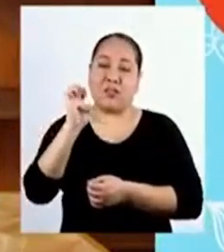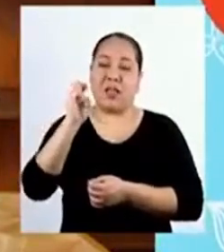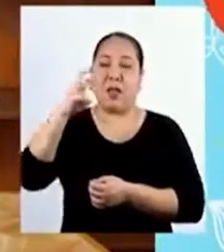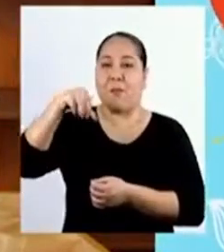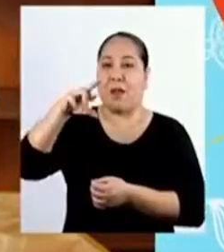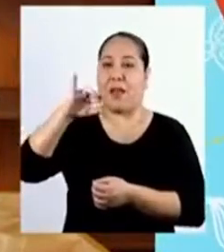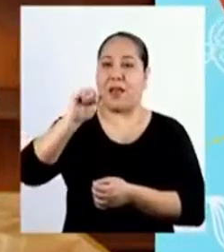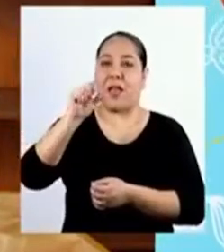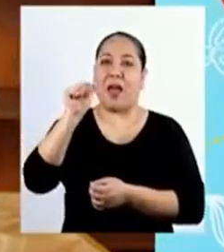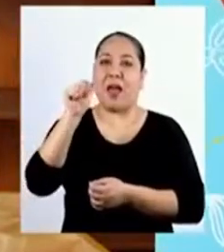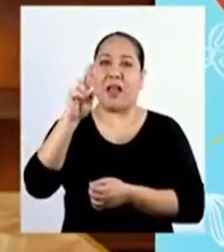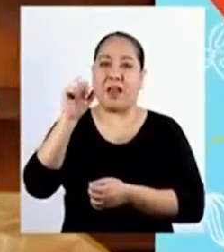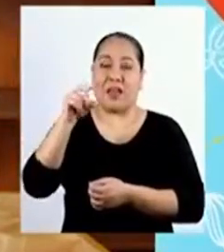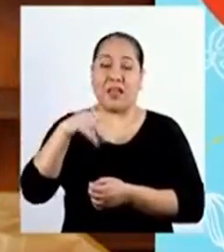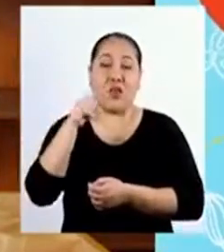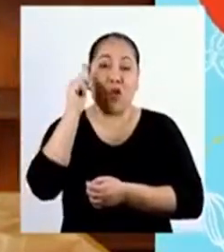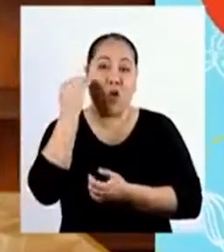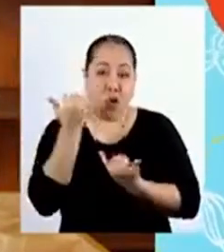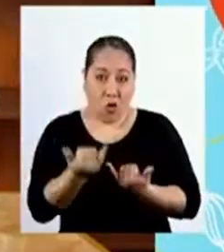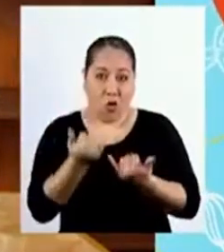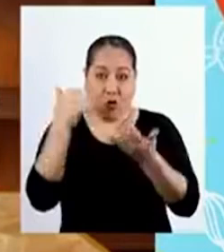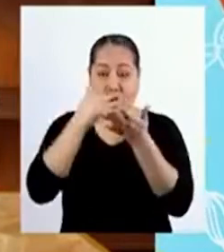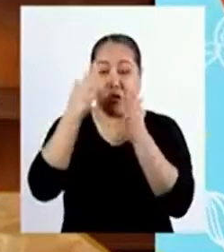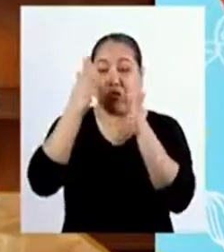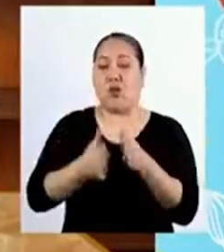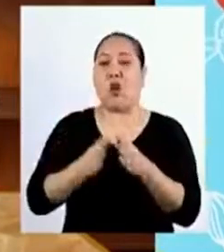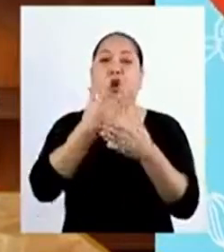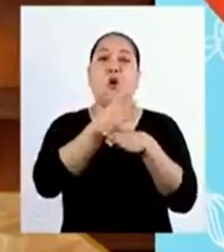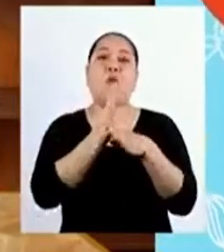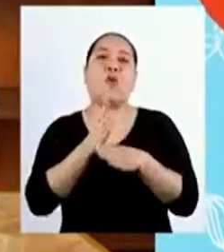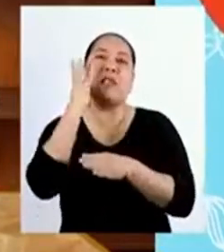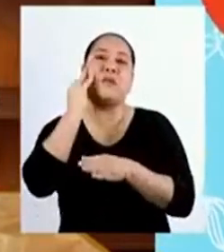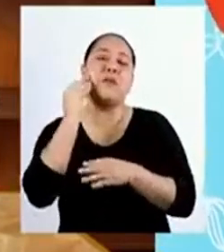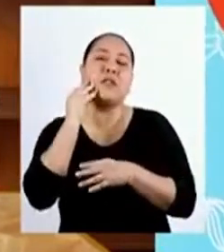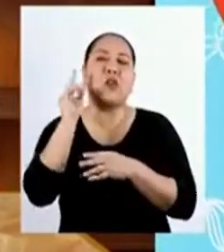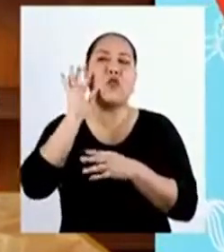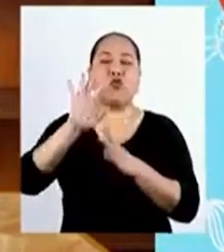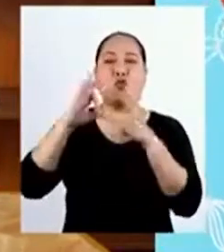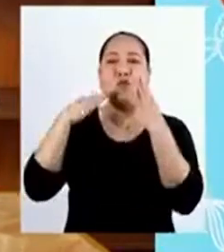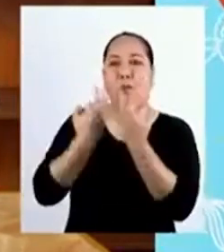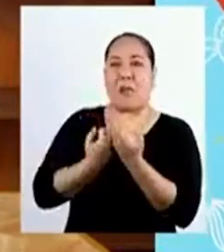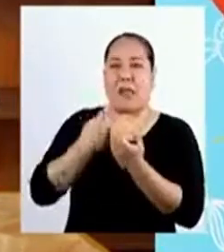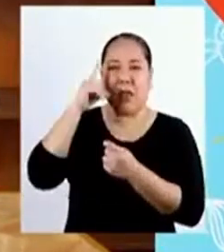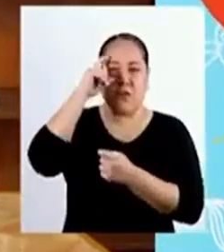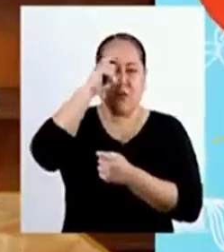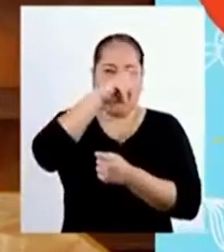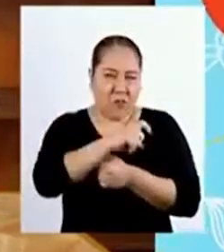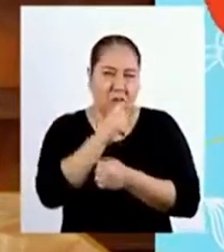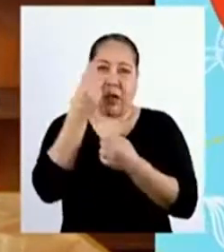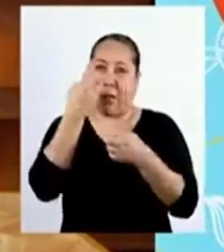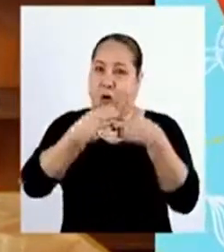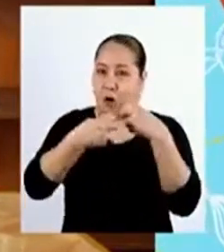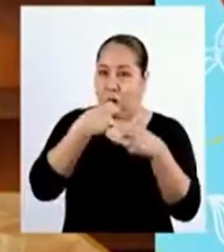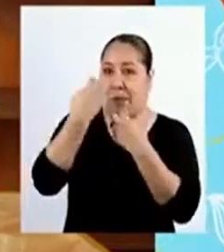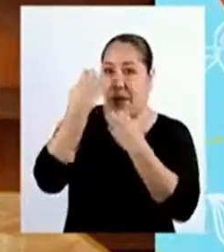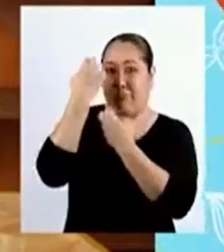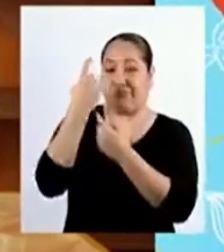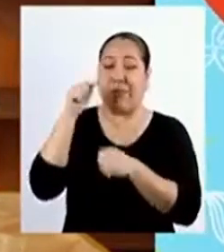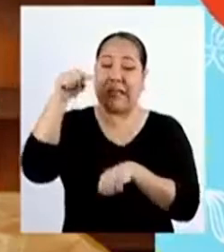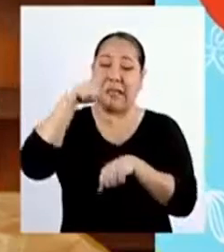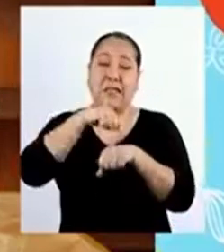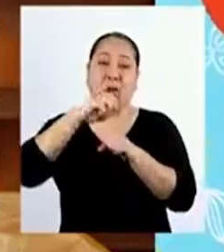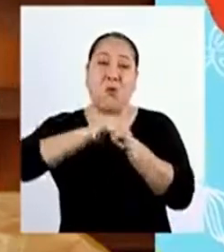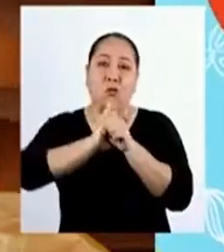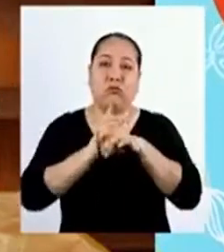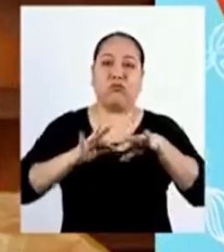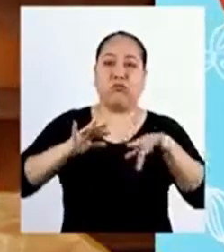Hoy, un estudiante ha compartido una experiencia que tuvo con su familia debido a las dificultades económicas a raíz de la